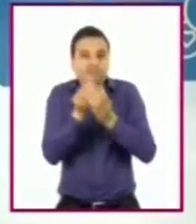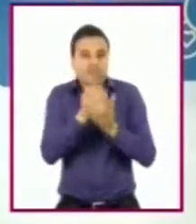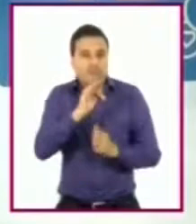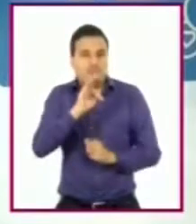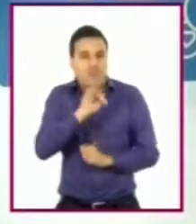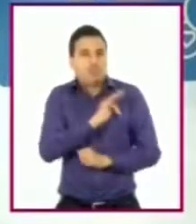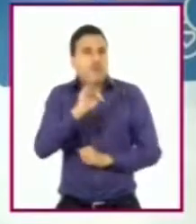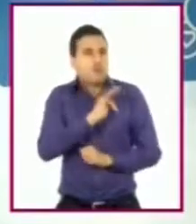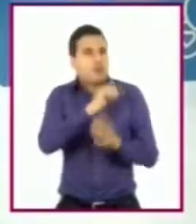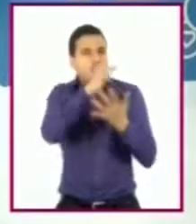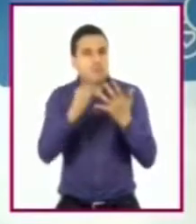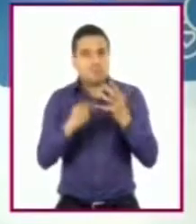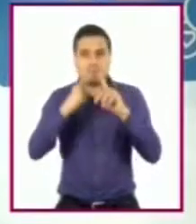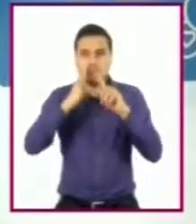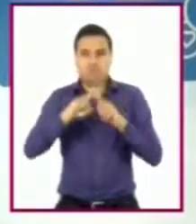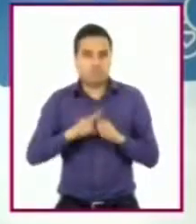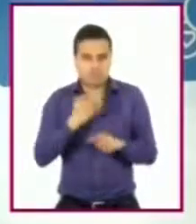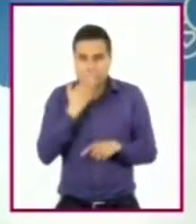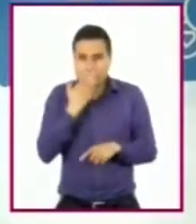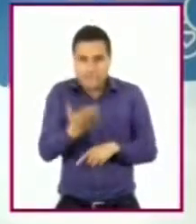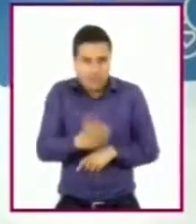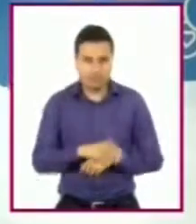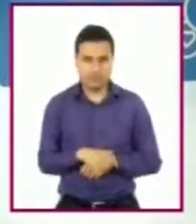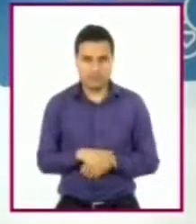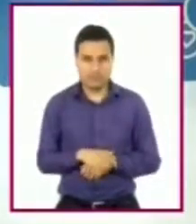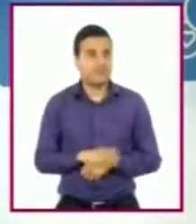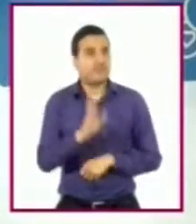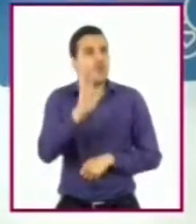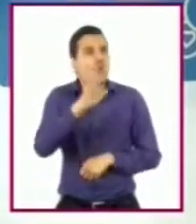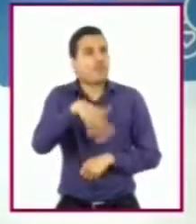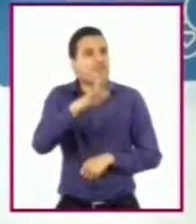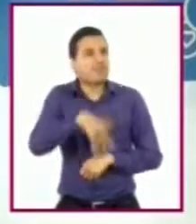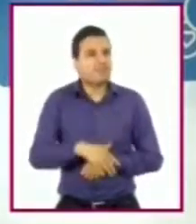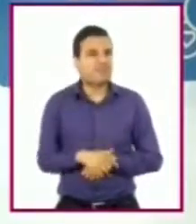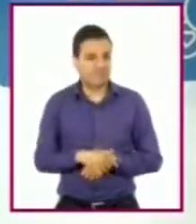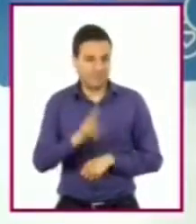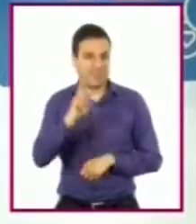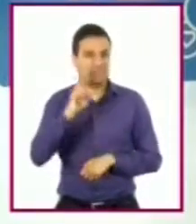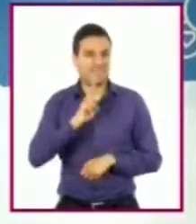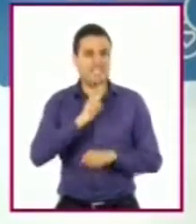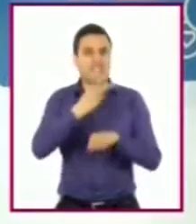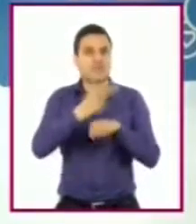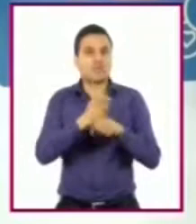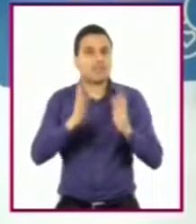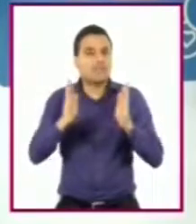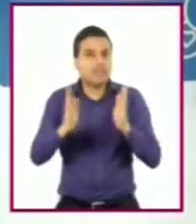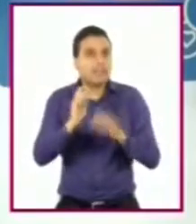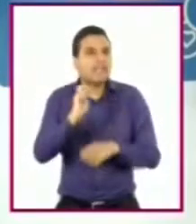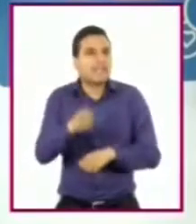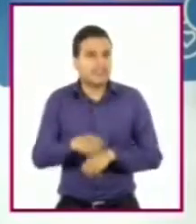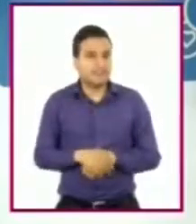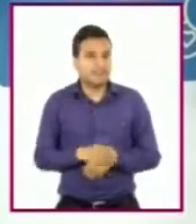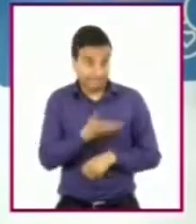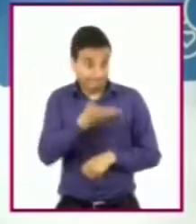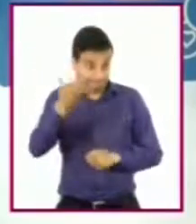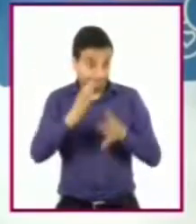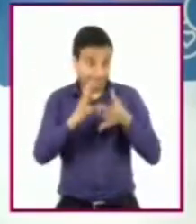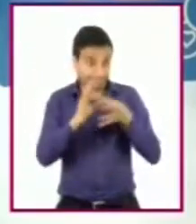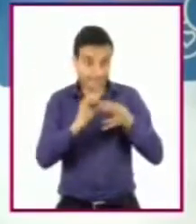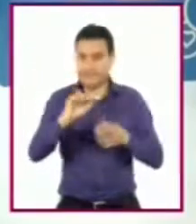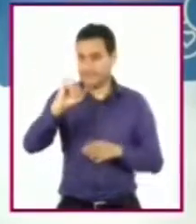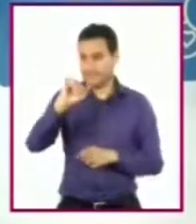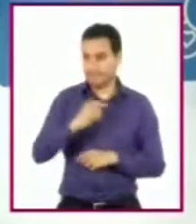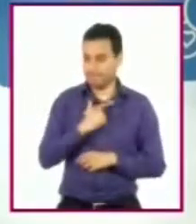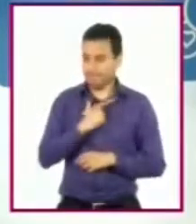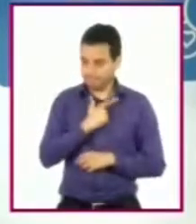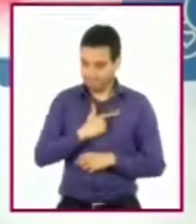como sus capacidades. Euriel, ¿podrías presentarnos la segunda etapa? Por supuesto, Verón.